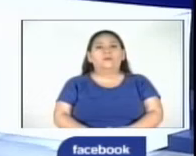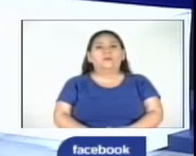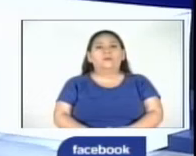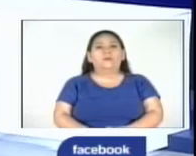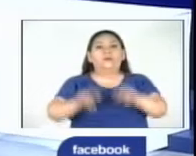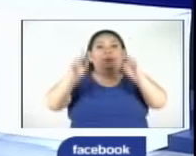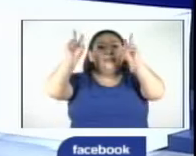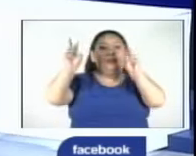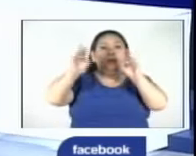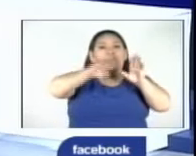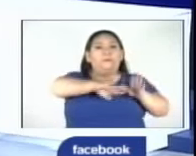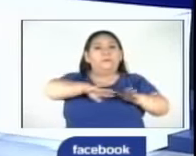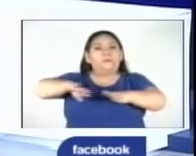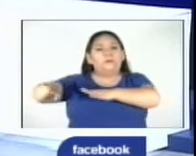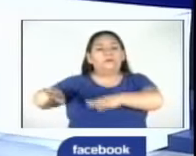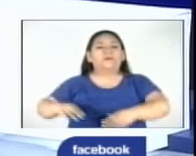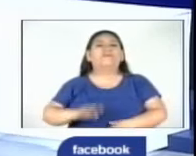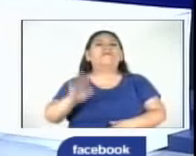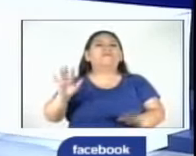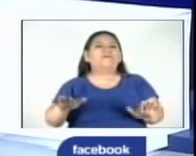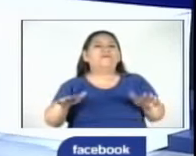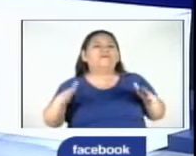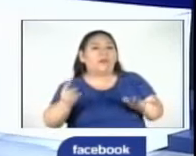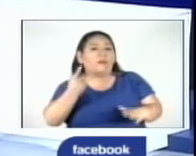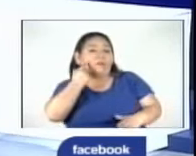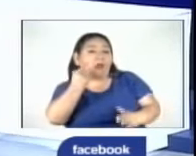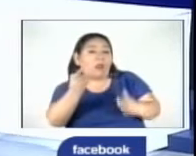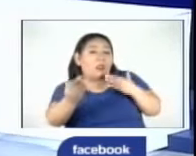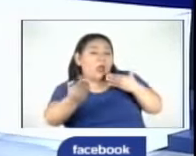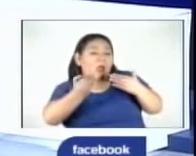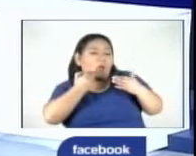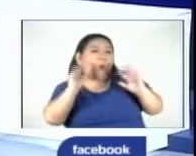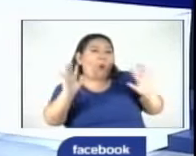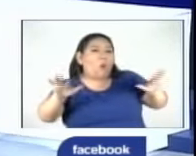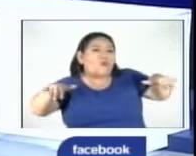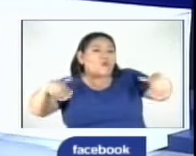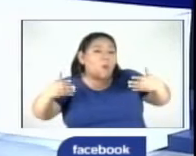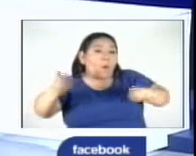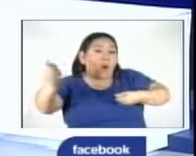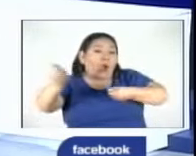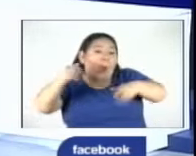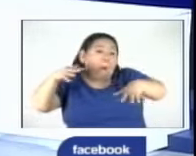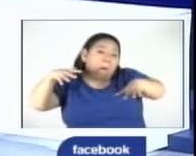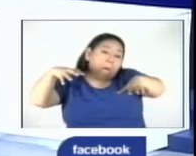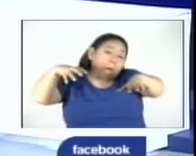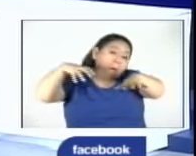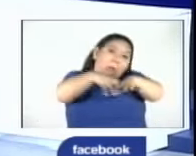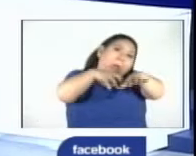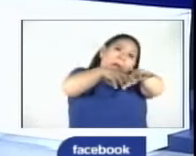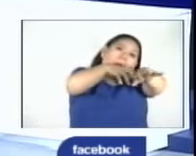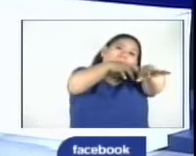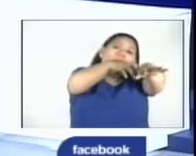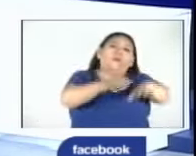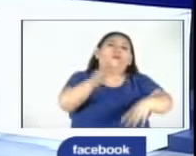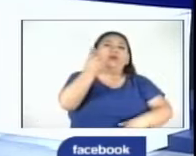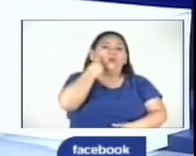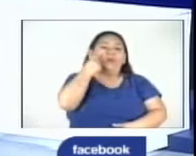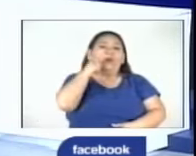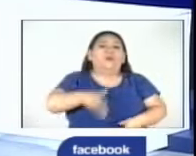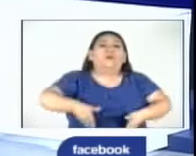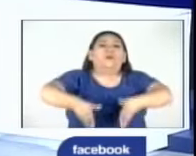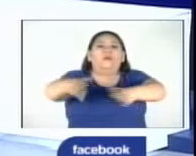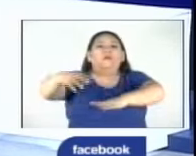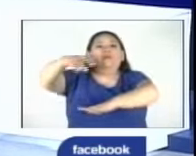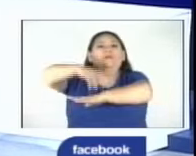Vamos a cambiar de información para presentarle los detalles del múltiple accidente de tránsito registrado hoy en el